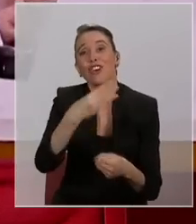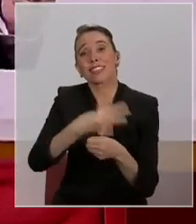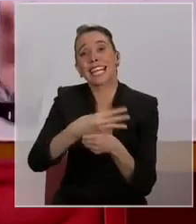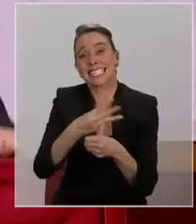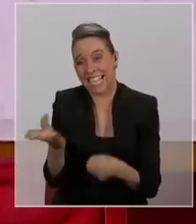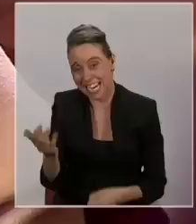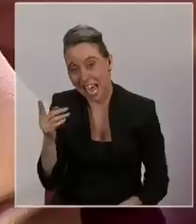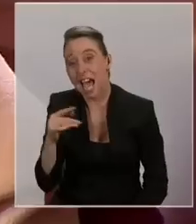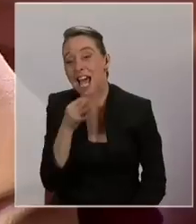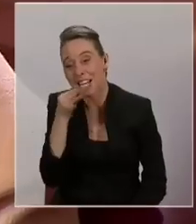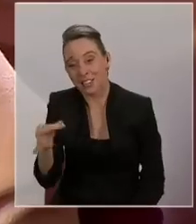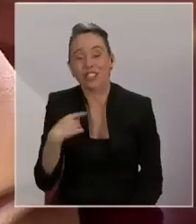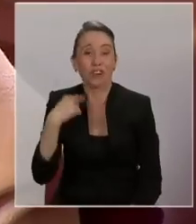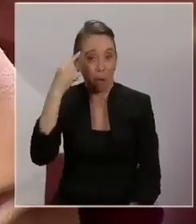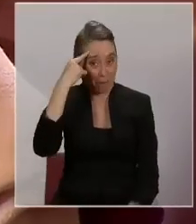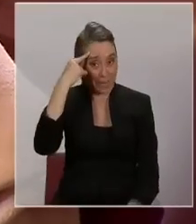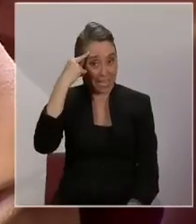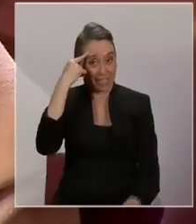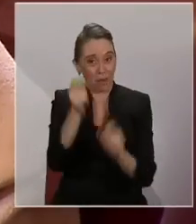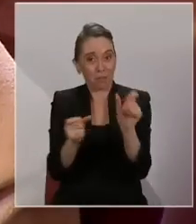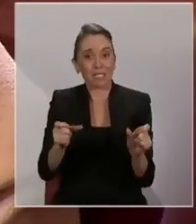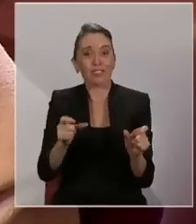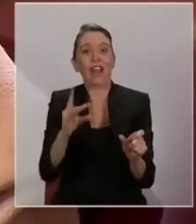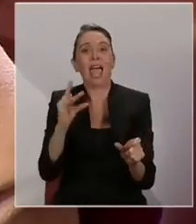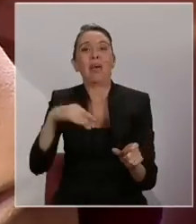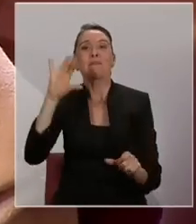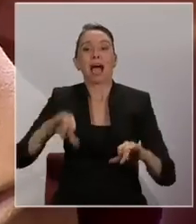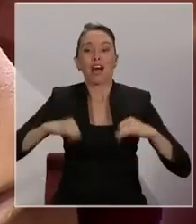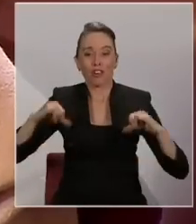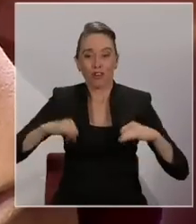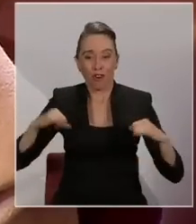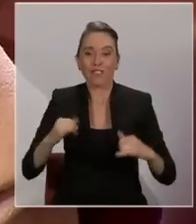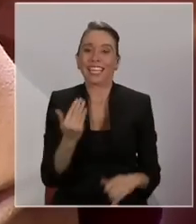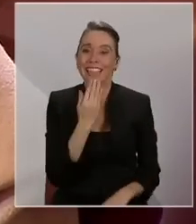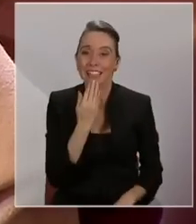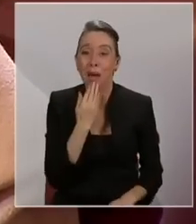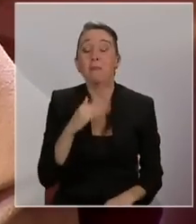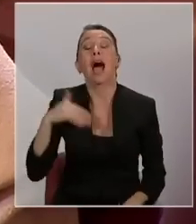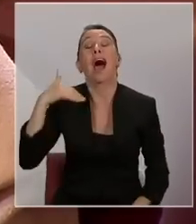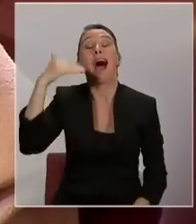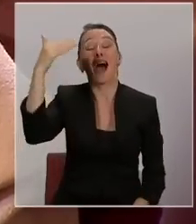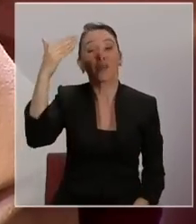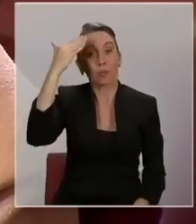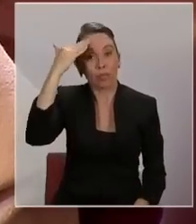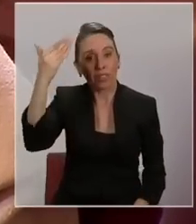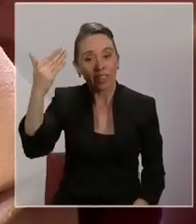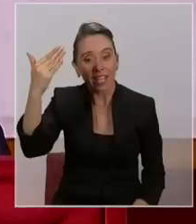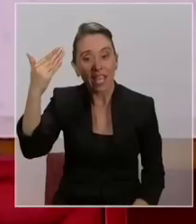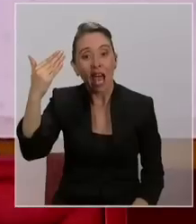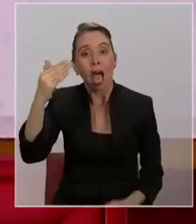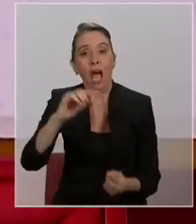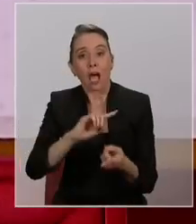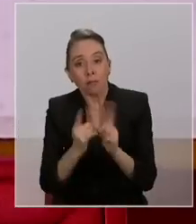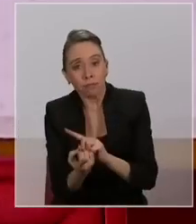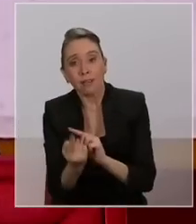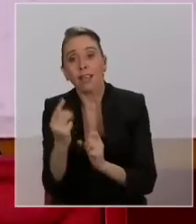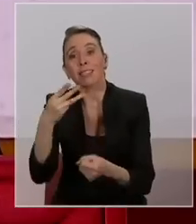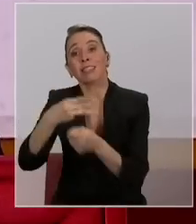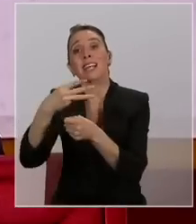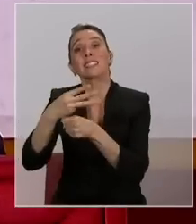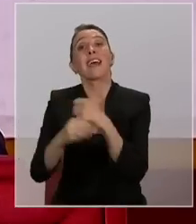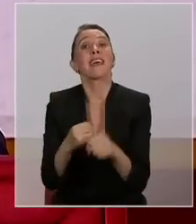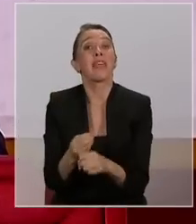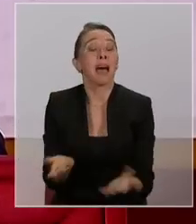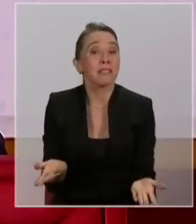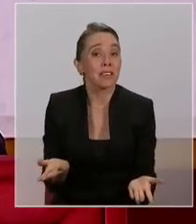Pero estoy pensando en los que son más jóvenes y que también algún día van a llegar a la tercera edad. Por